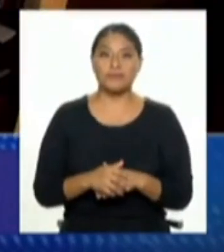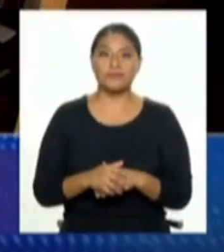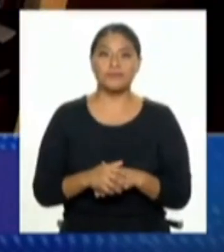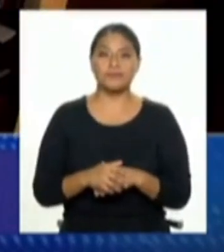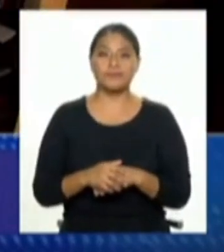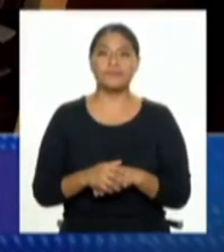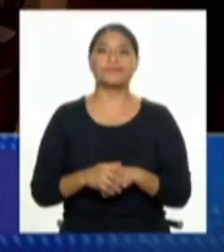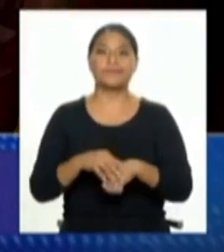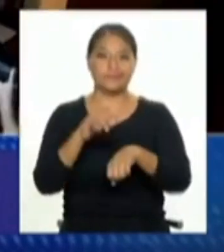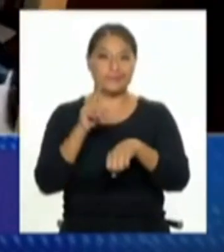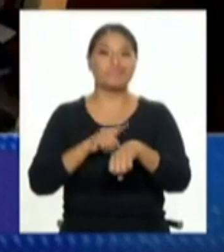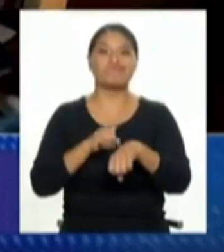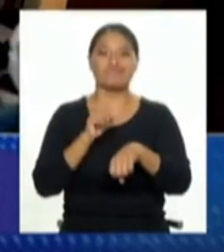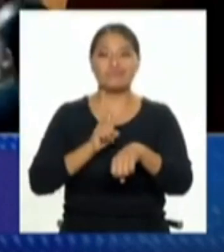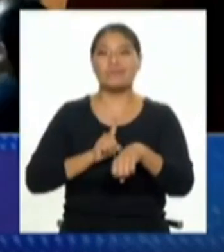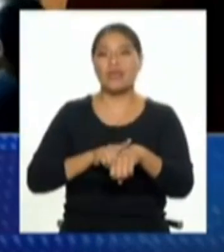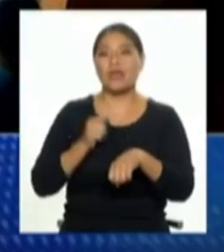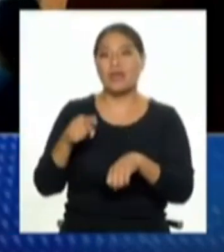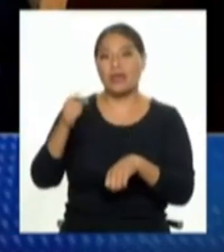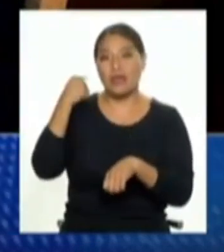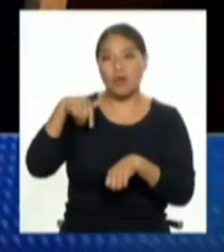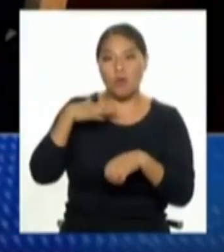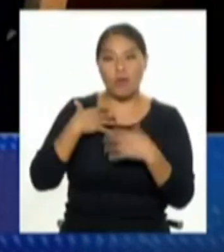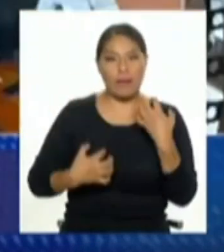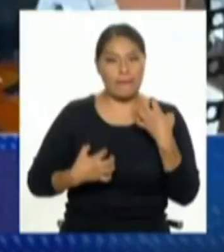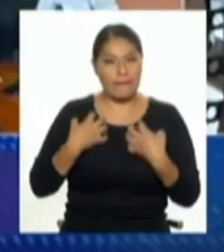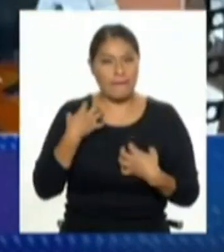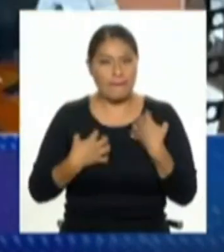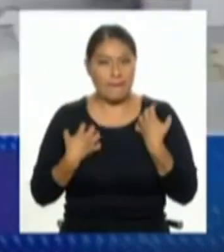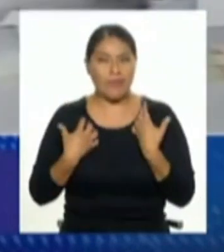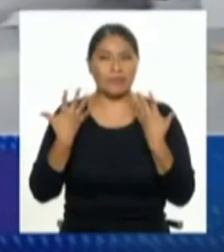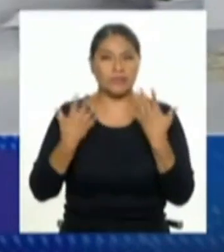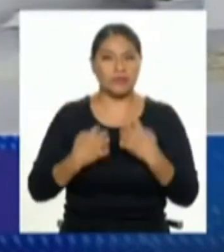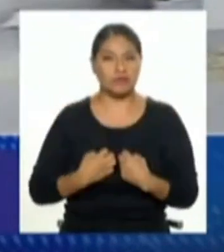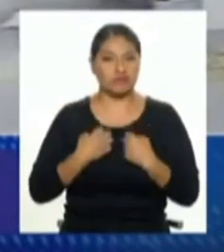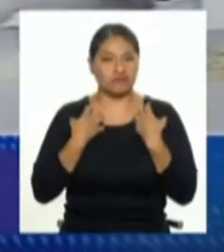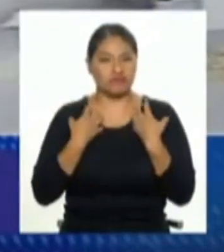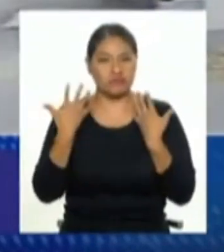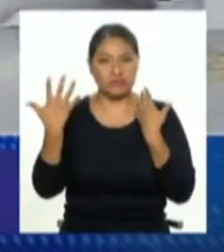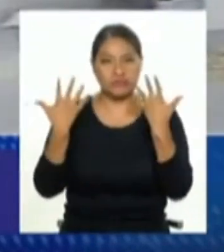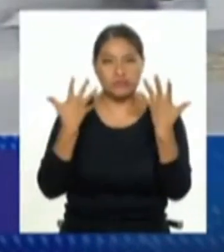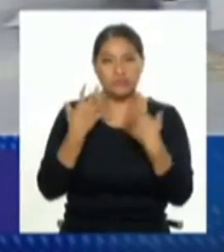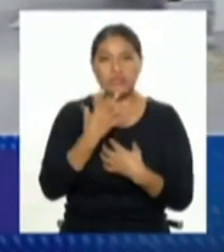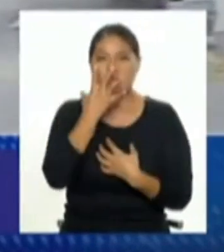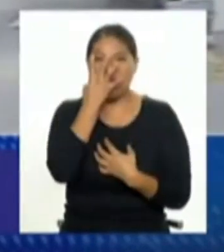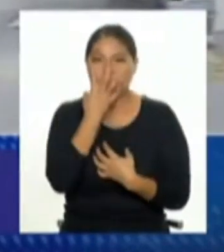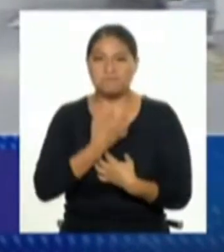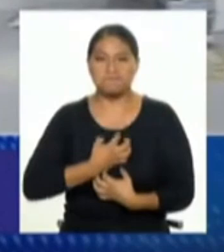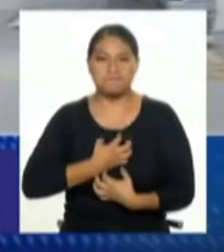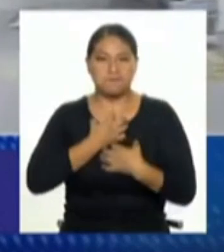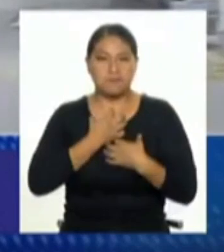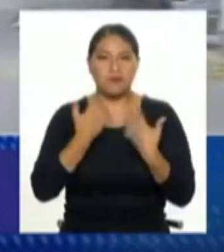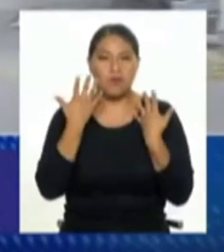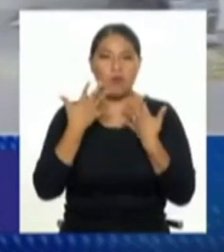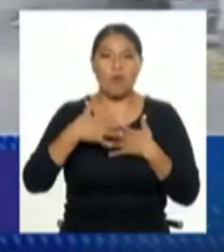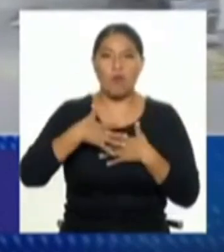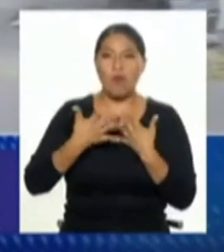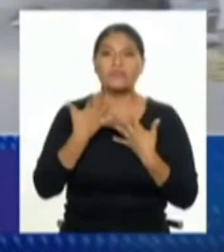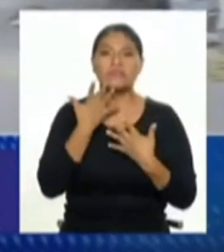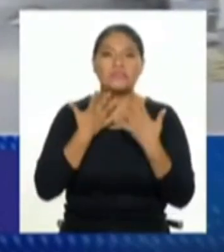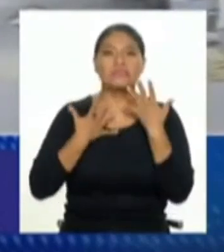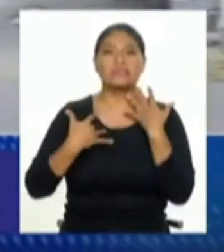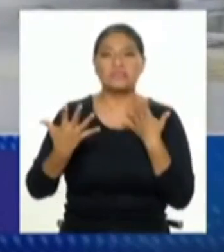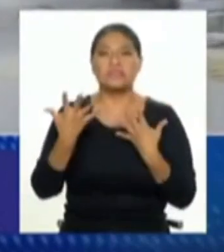enfatizar que una persona que tiene problemas de ansiedad, impulsividad, descontrol de la ira, tiene problemas de adicciones no